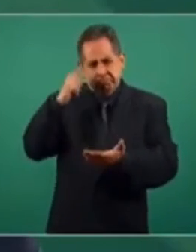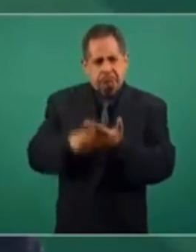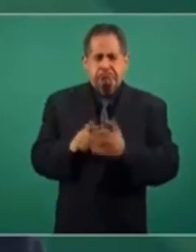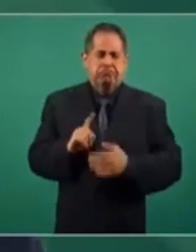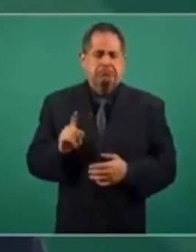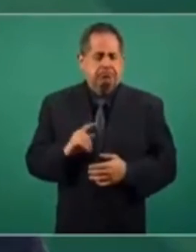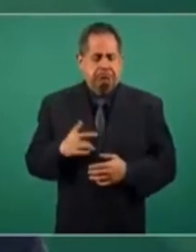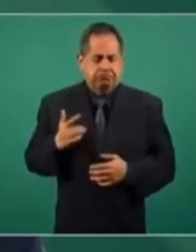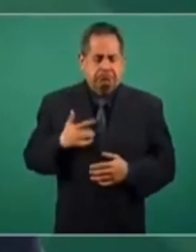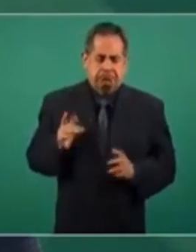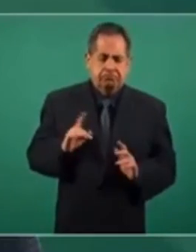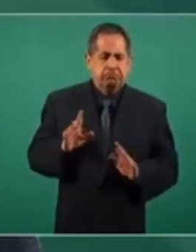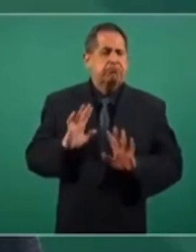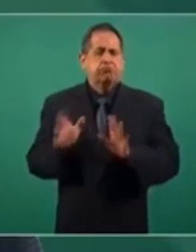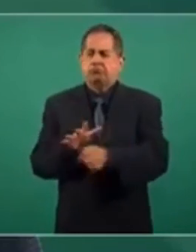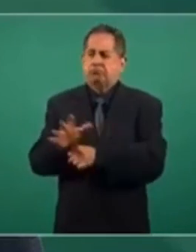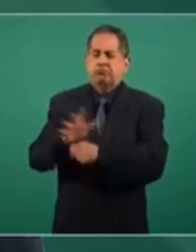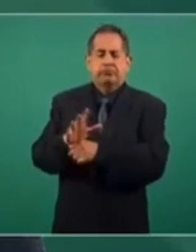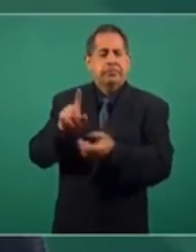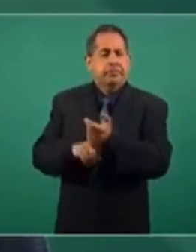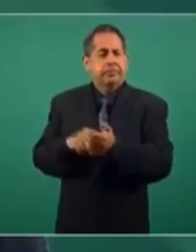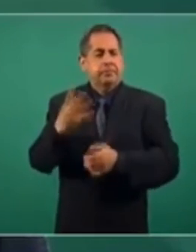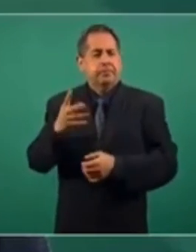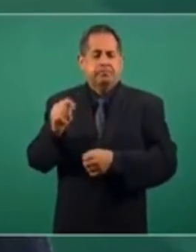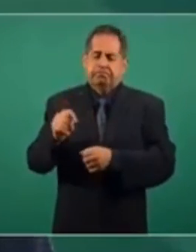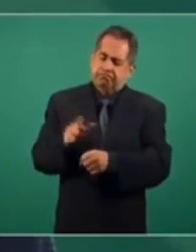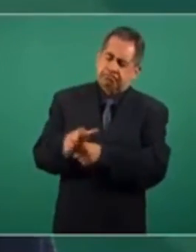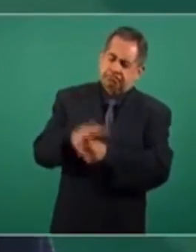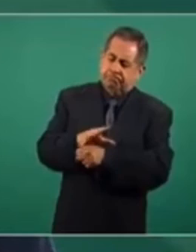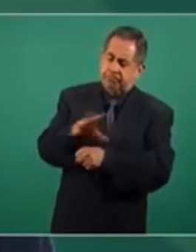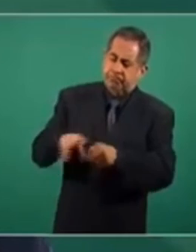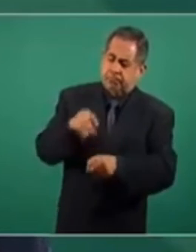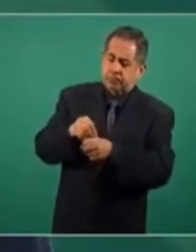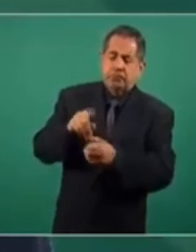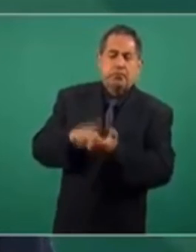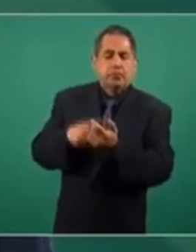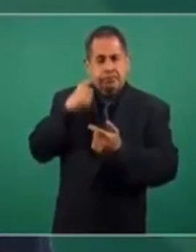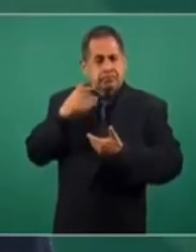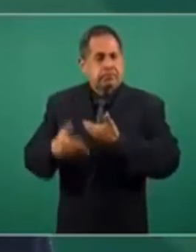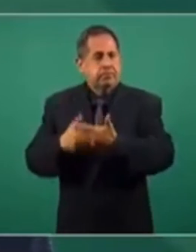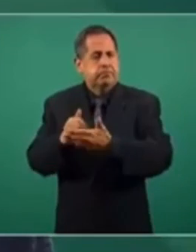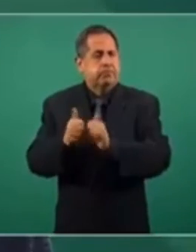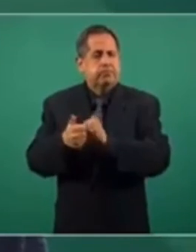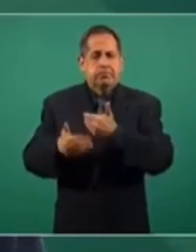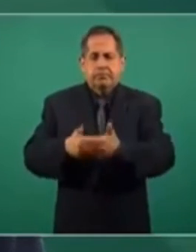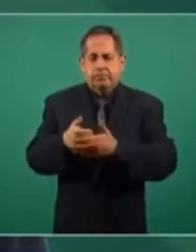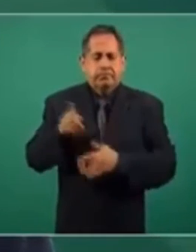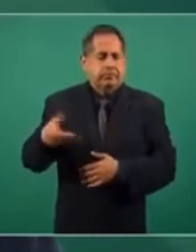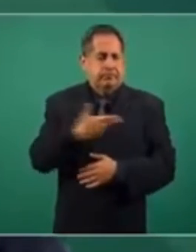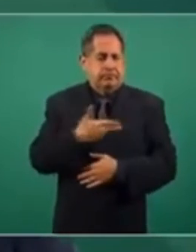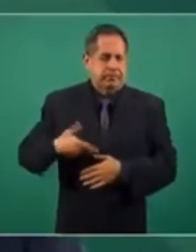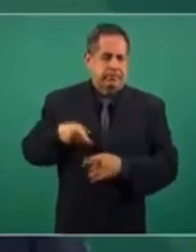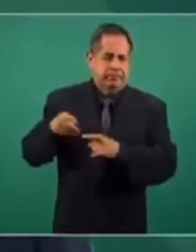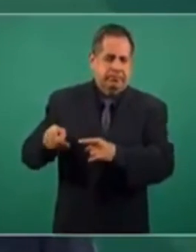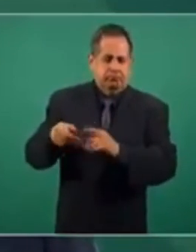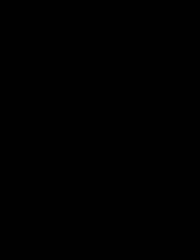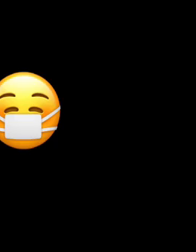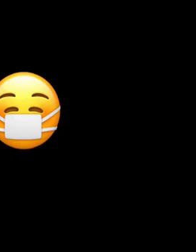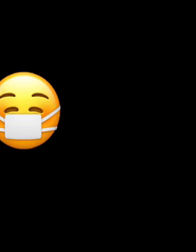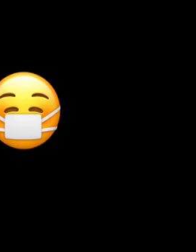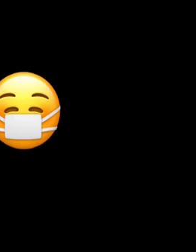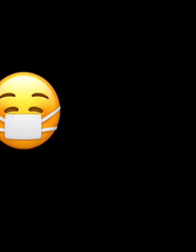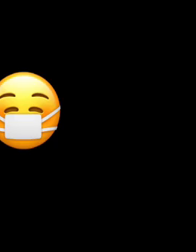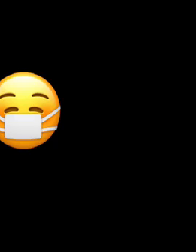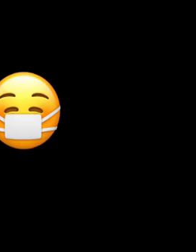ya tenemos las bases constitucionales que nos dan este cambio transformador que el presidente está buscando.